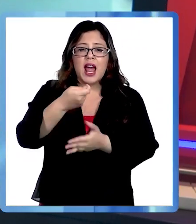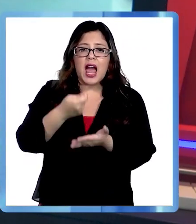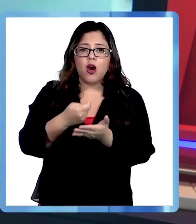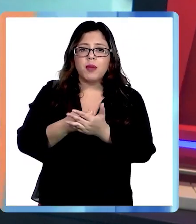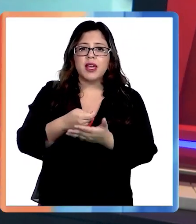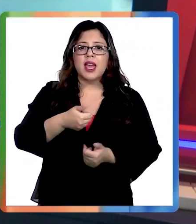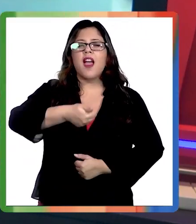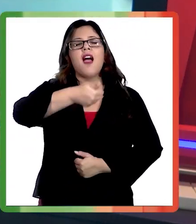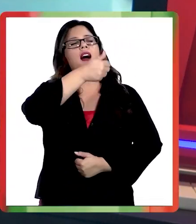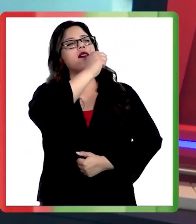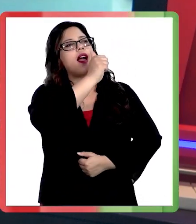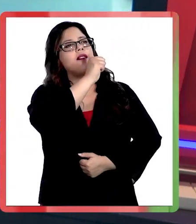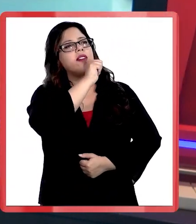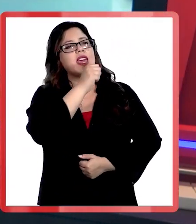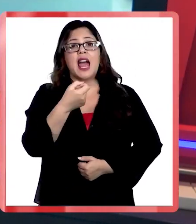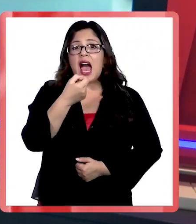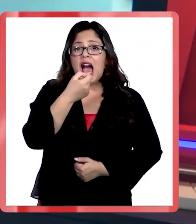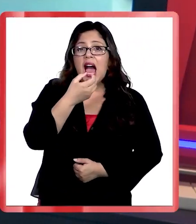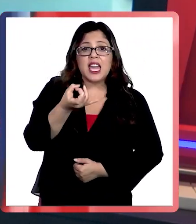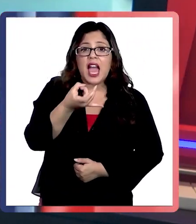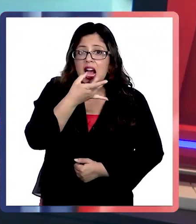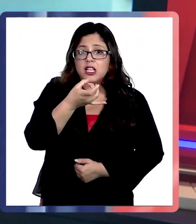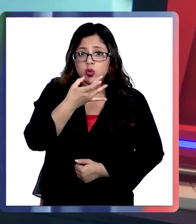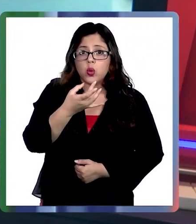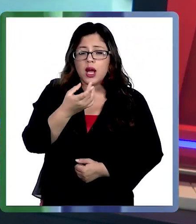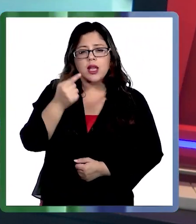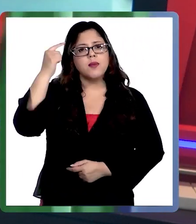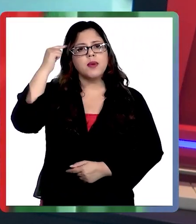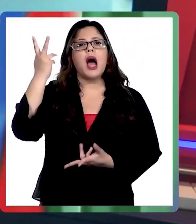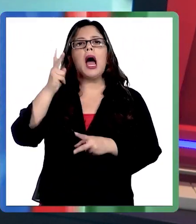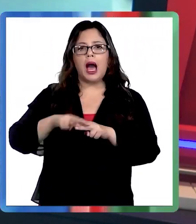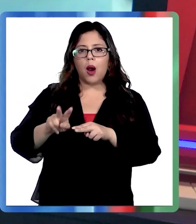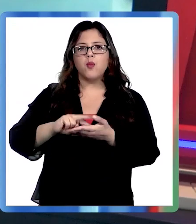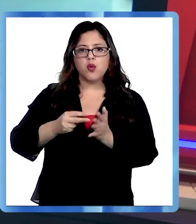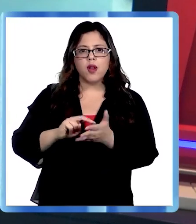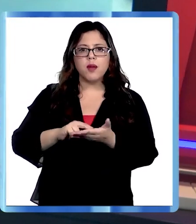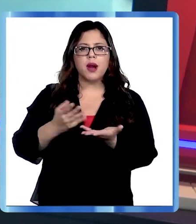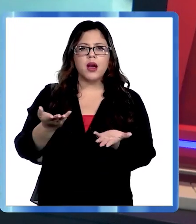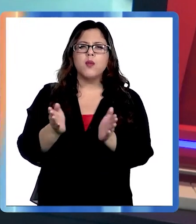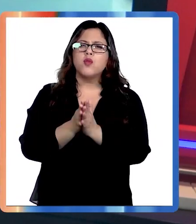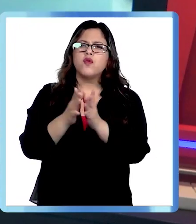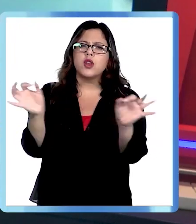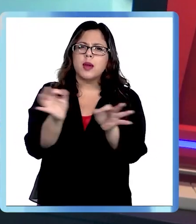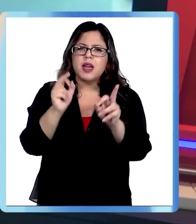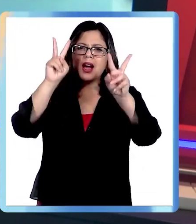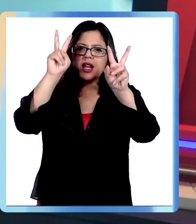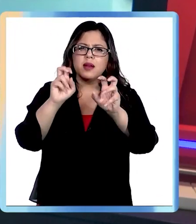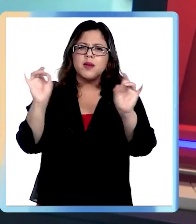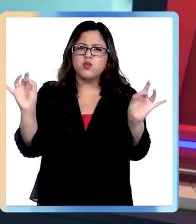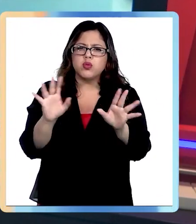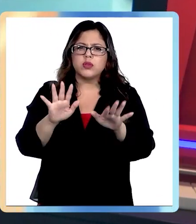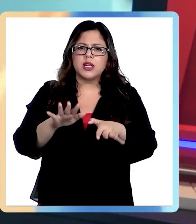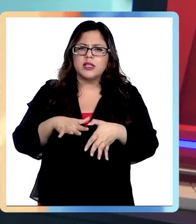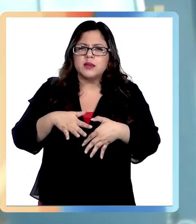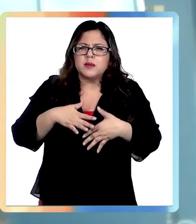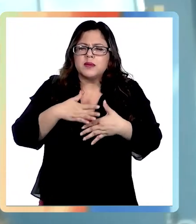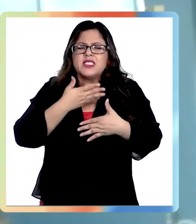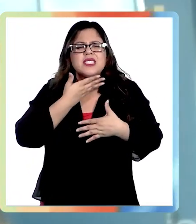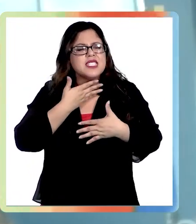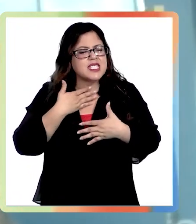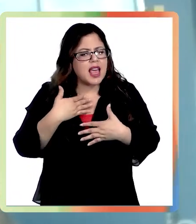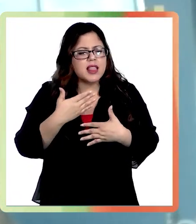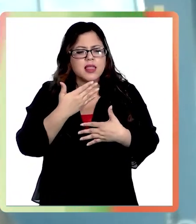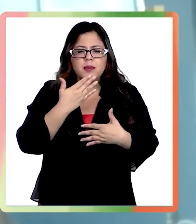bebida azucarada y piensan que así resuelven su problema. Cuénteles, por favor, cuánto resuelven o no esto de sentir sed o hidratarse.